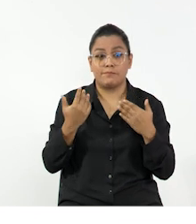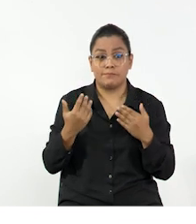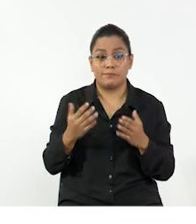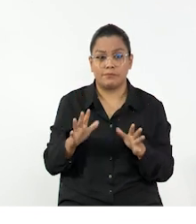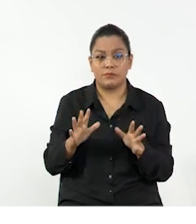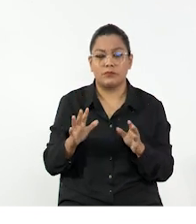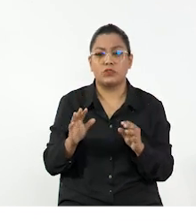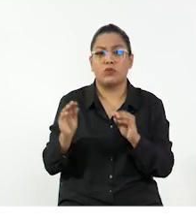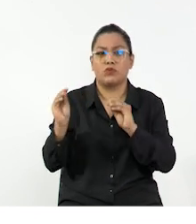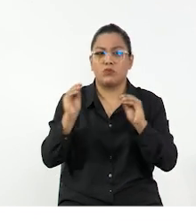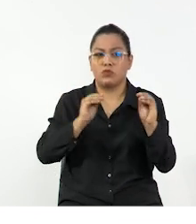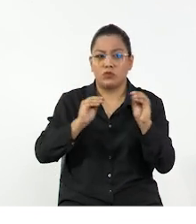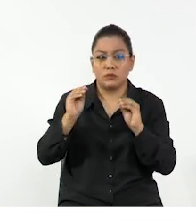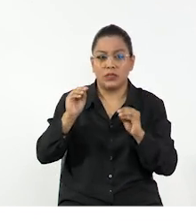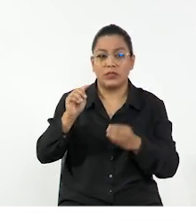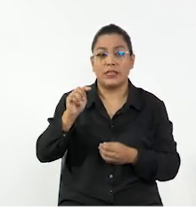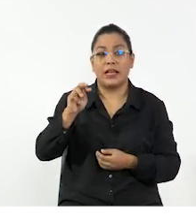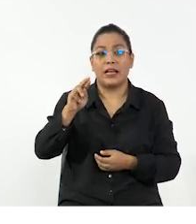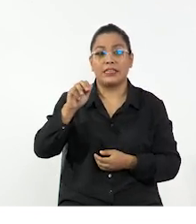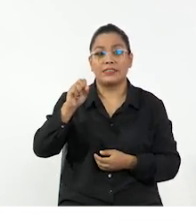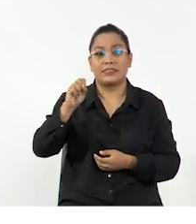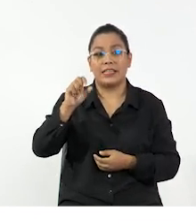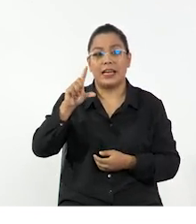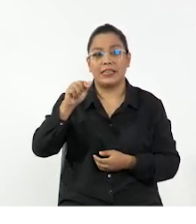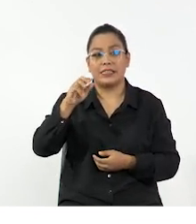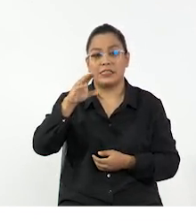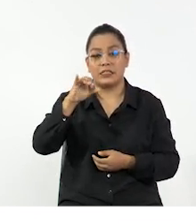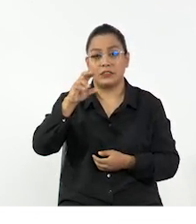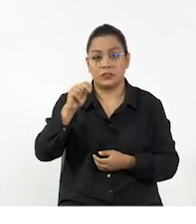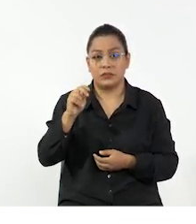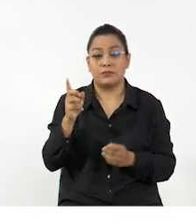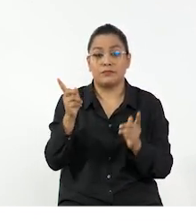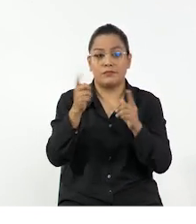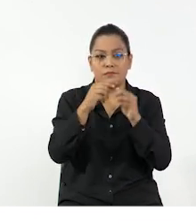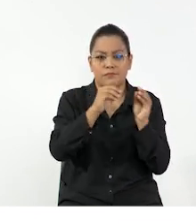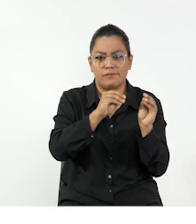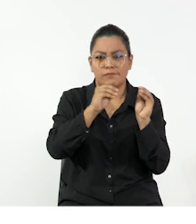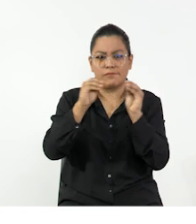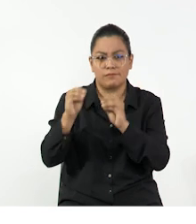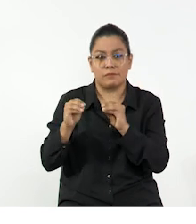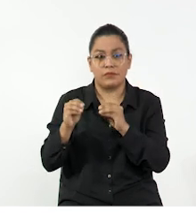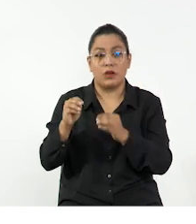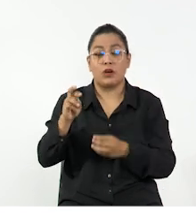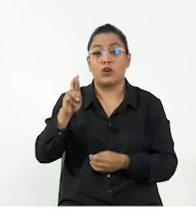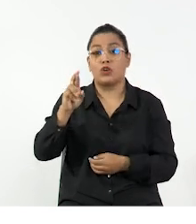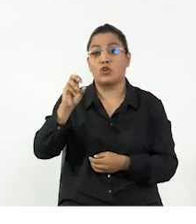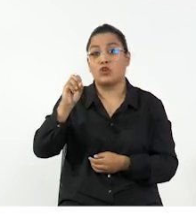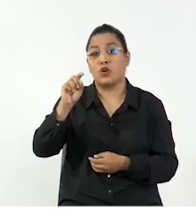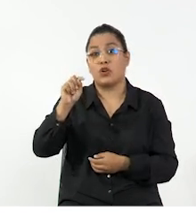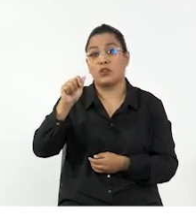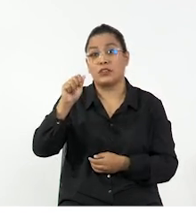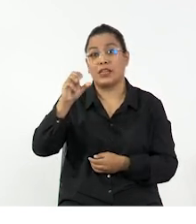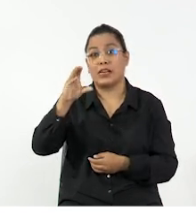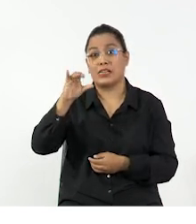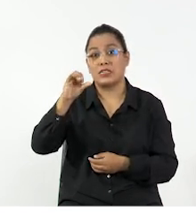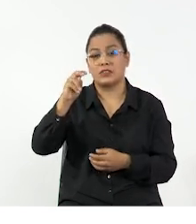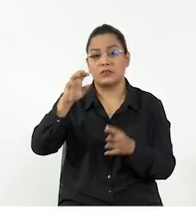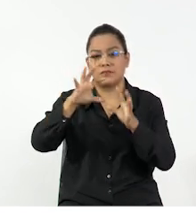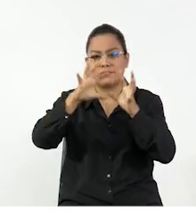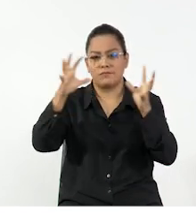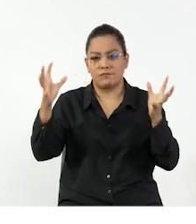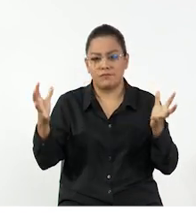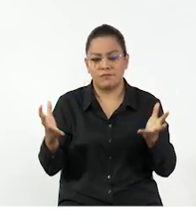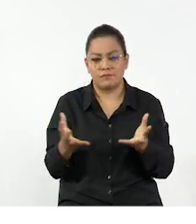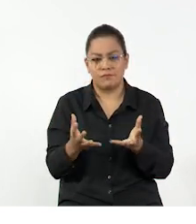estos conceptos. Definimos la traslación como el movimiento de un cuerpo como resultado del cambio de su posición, mientras que